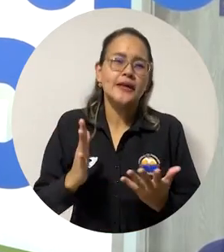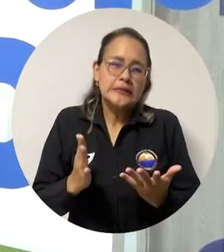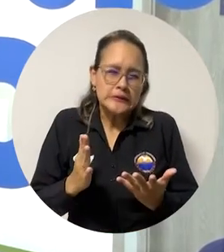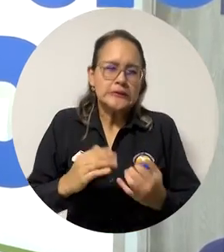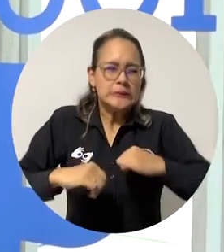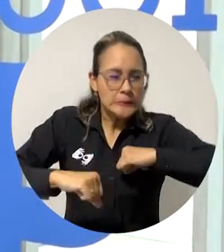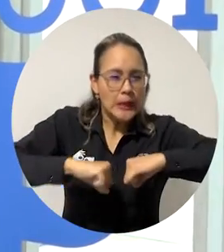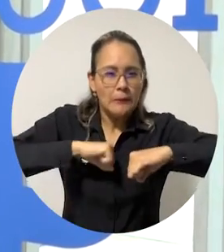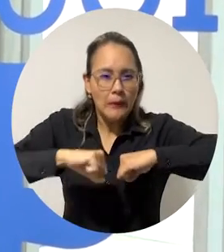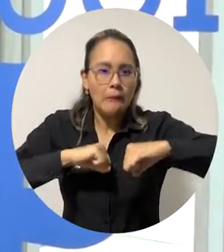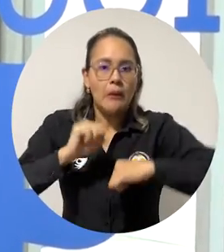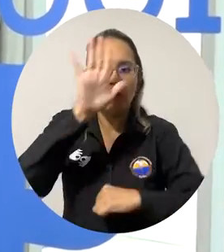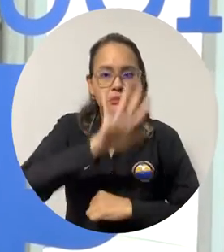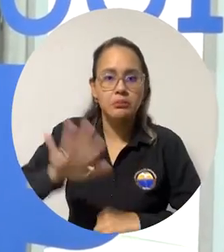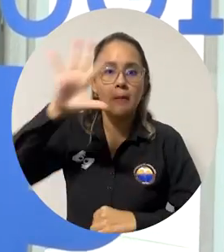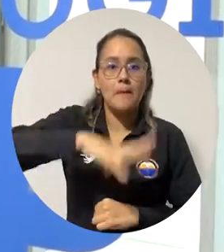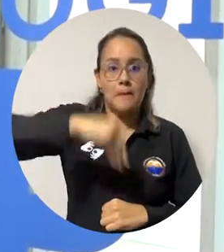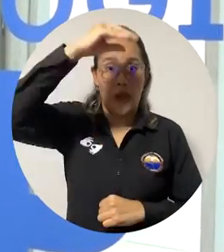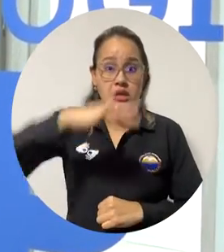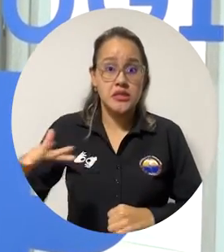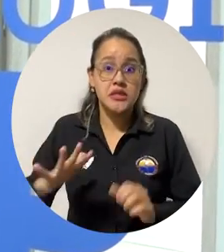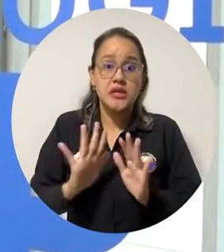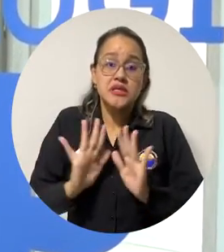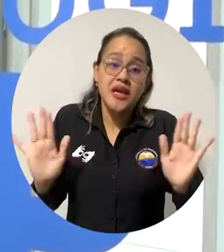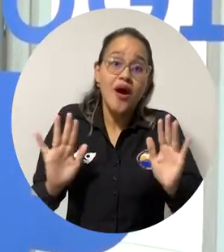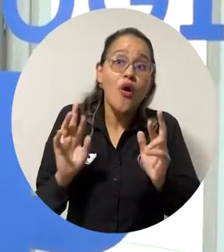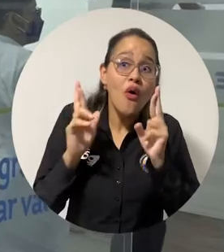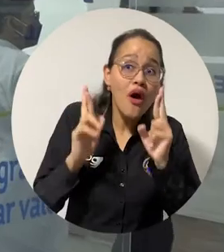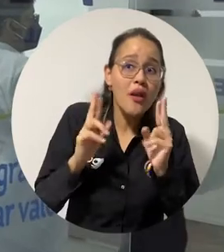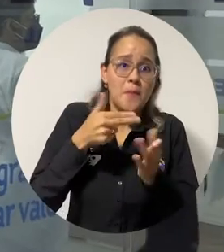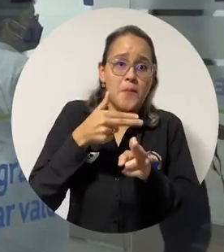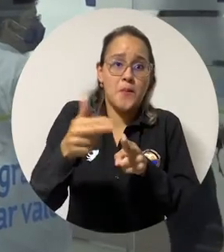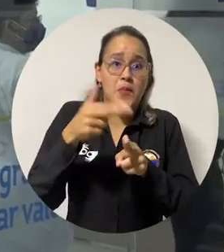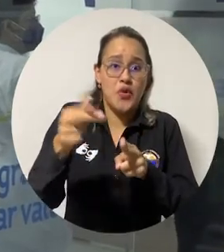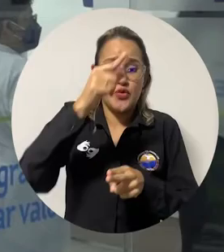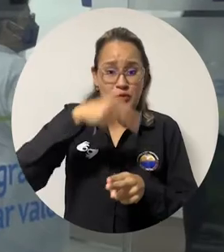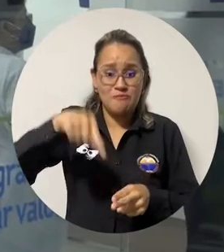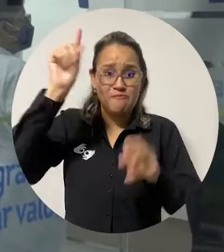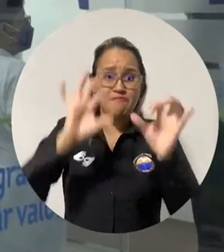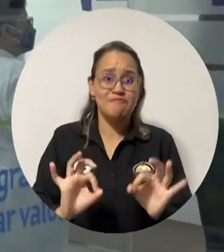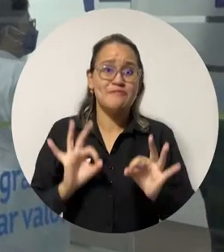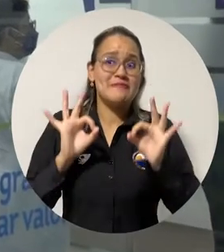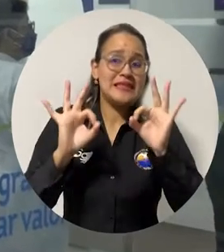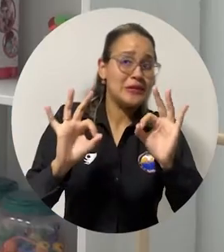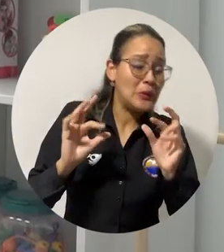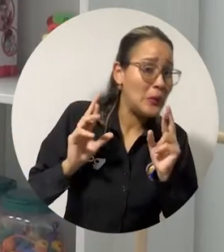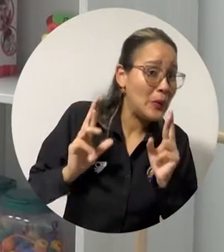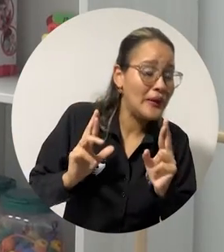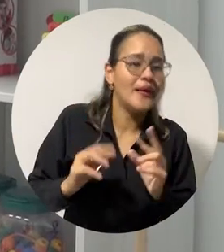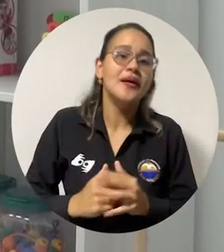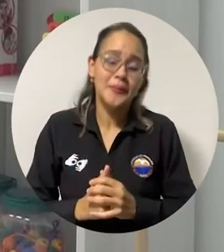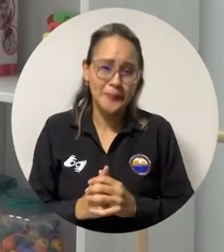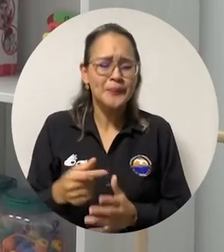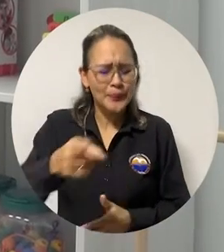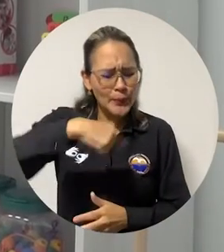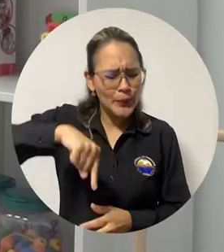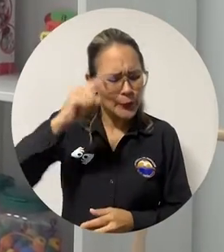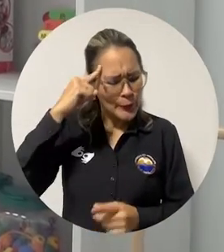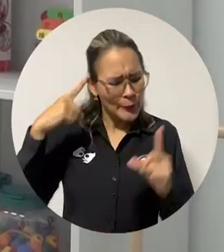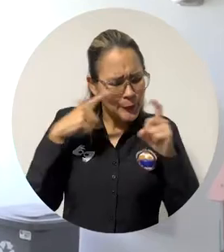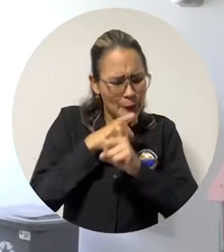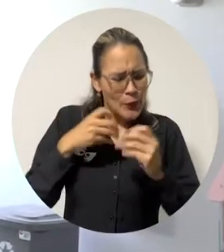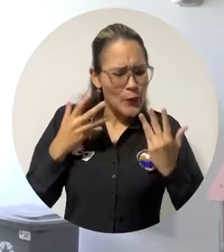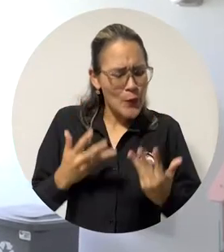es un programa que estamos a la espera de ser acreditados por alta calidad y que siempre hemos tenido la inquietud de poder